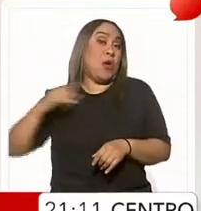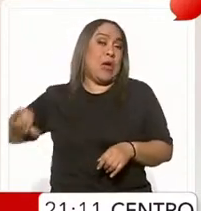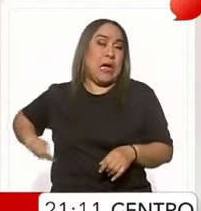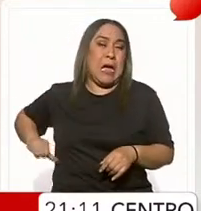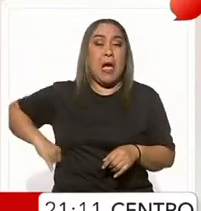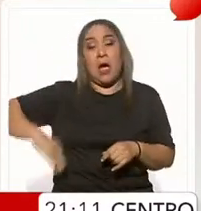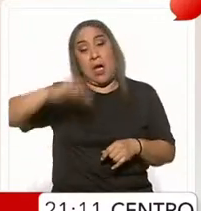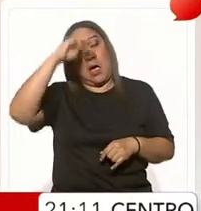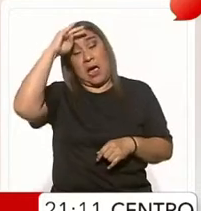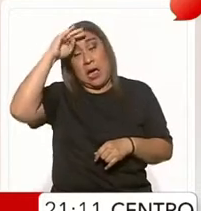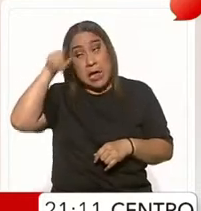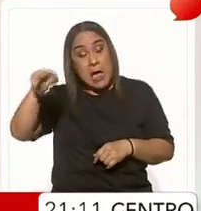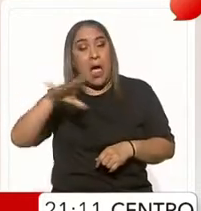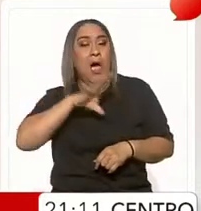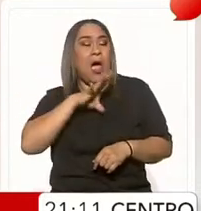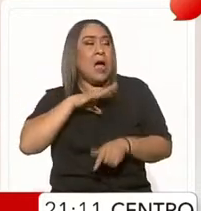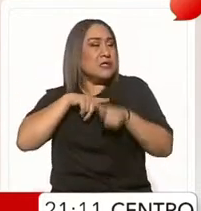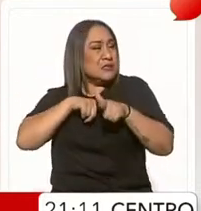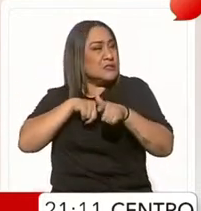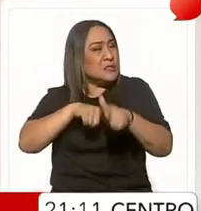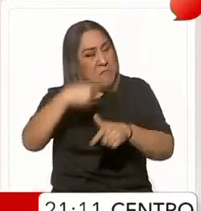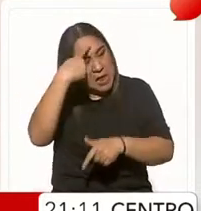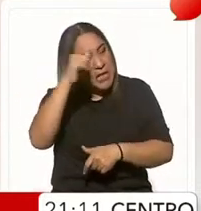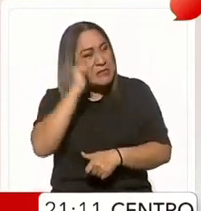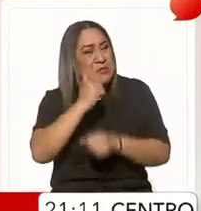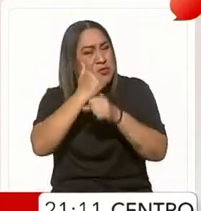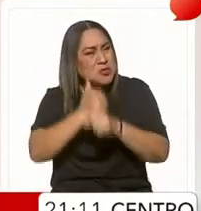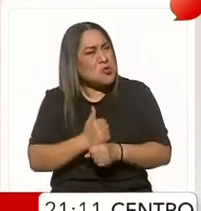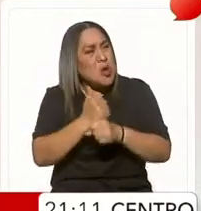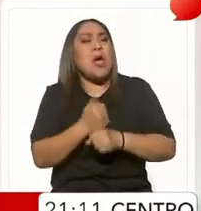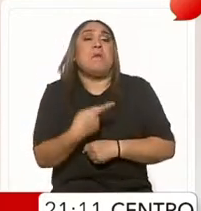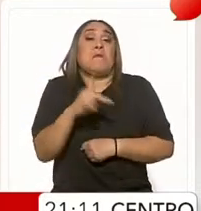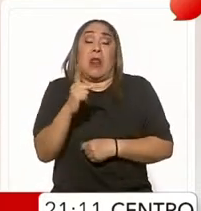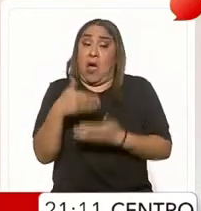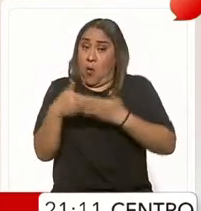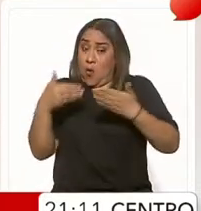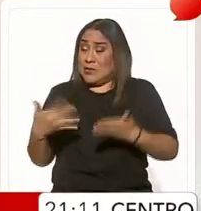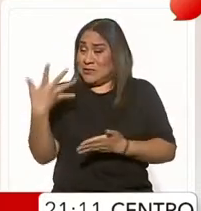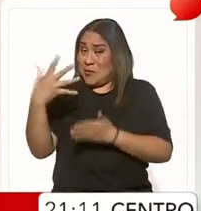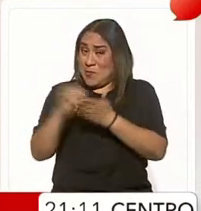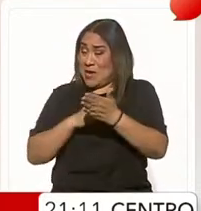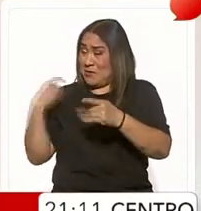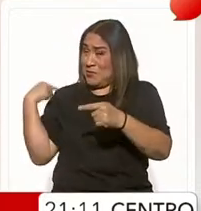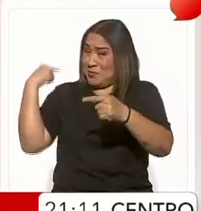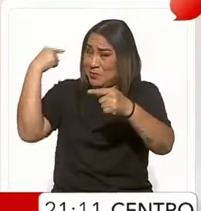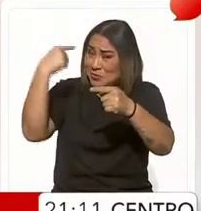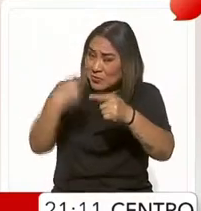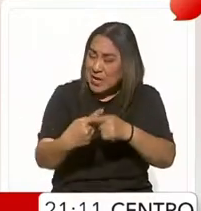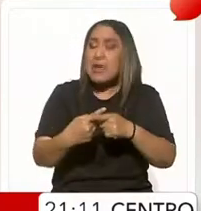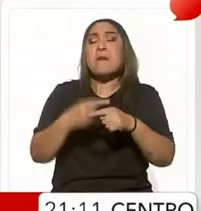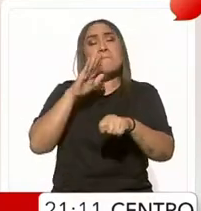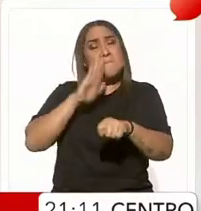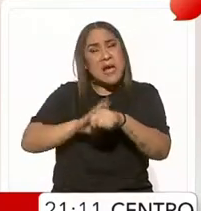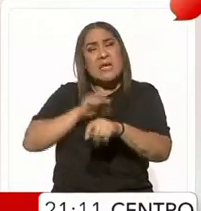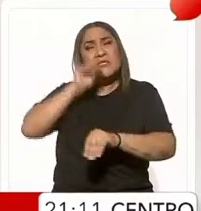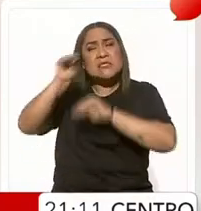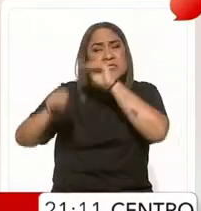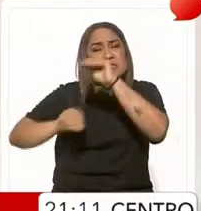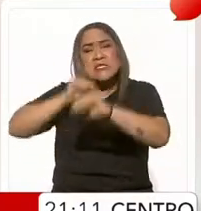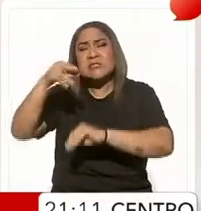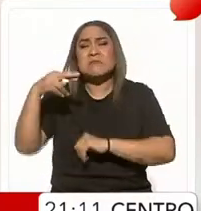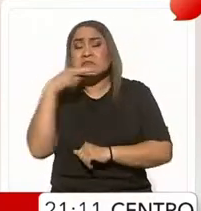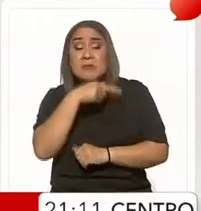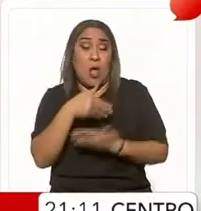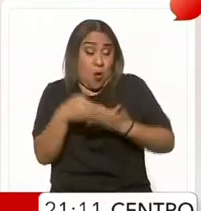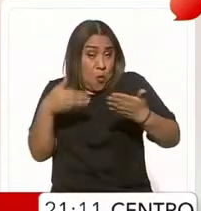apostaba a que la tragedia no tuviera fin. Pero cinco meses después de lo que ha sido uno de los programas de reconstrucción más ambiciosos,